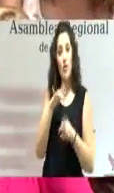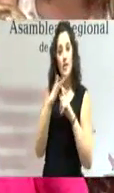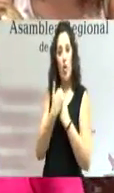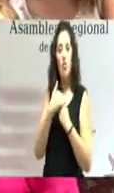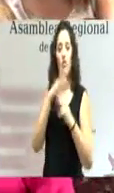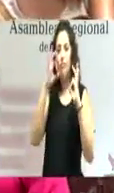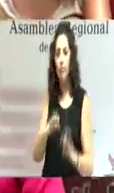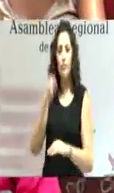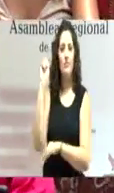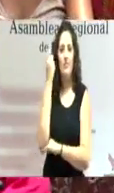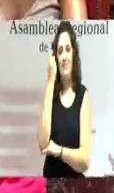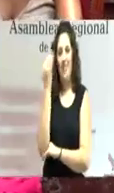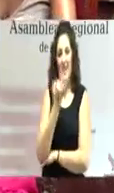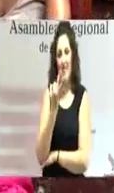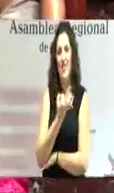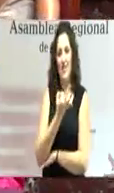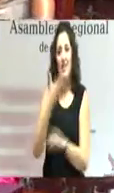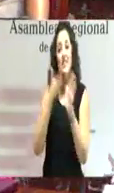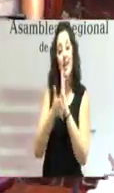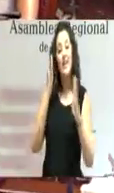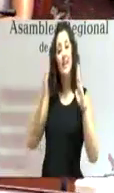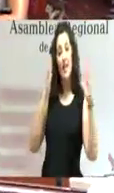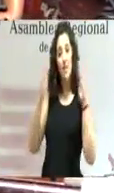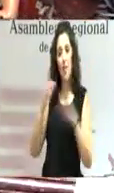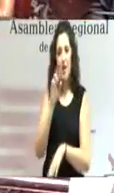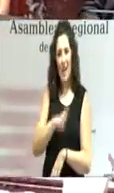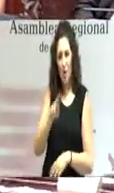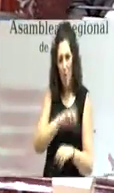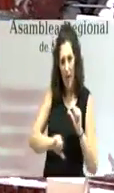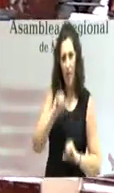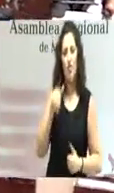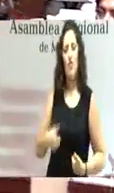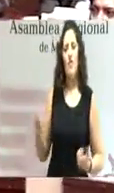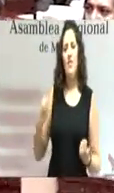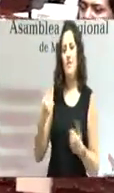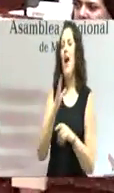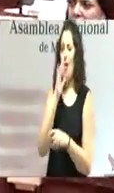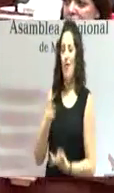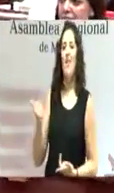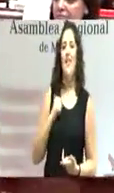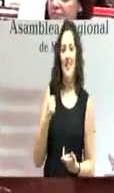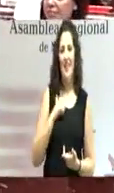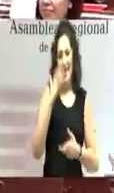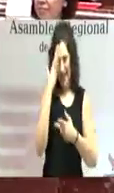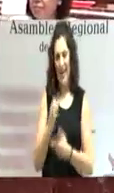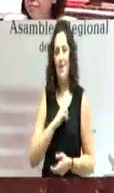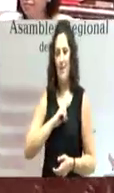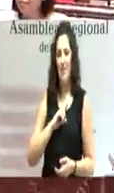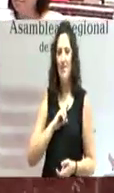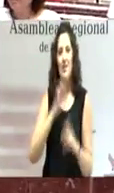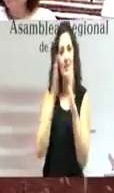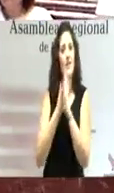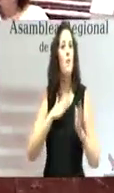Es nuestro momento. Es el tiempo de la recuperación y vamos a aprovecharlo, créanme. Vamos a hacer lo posible.